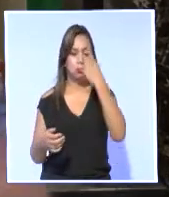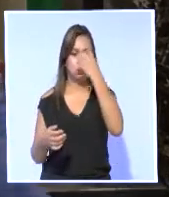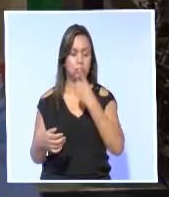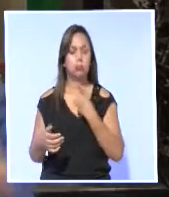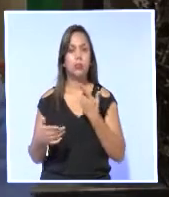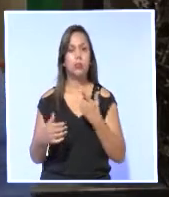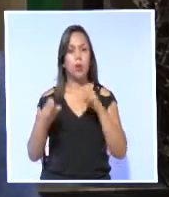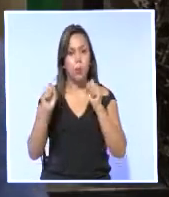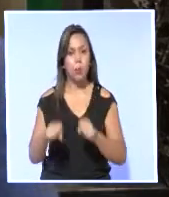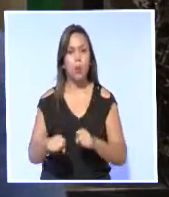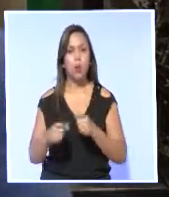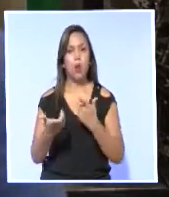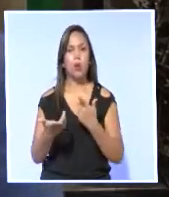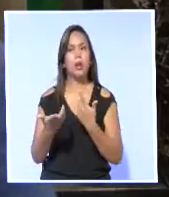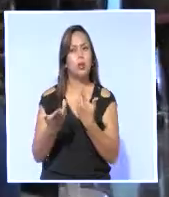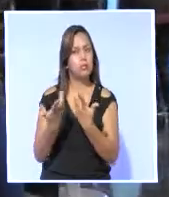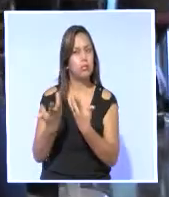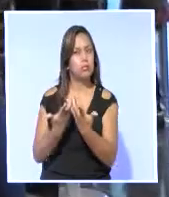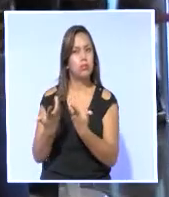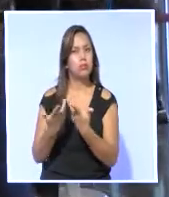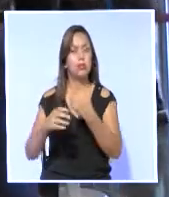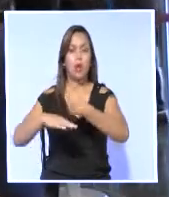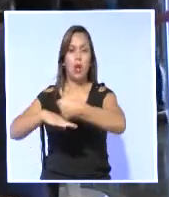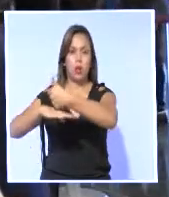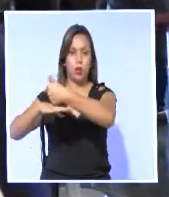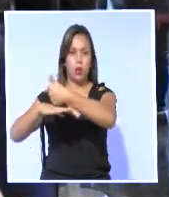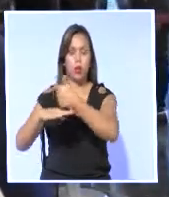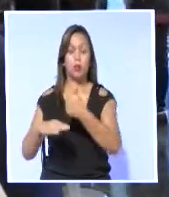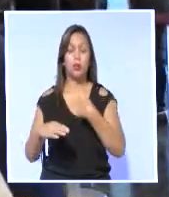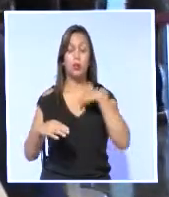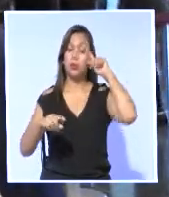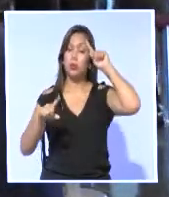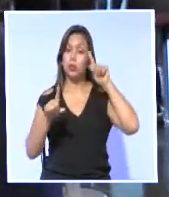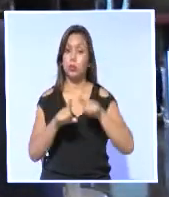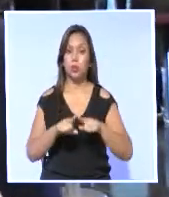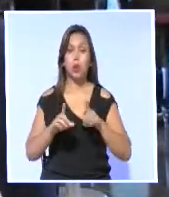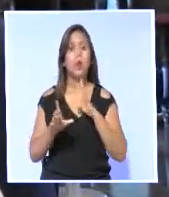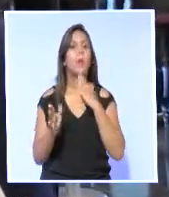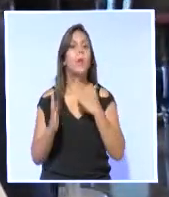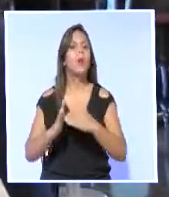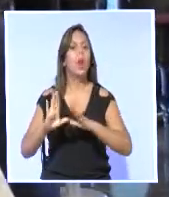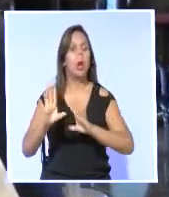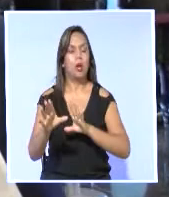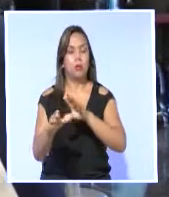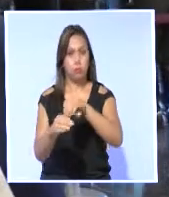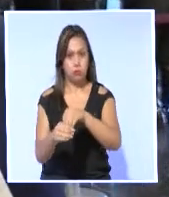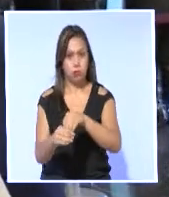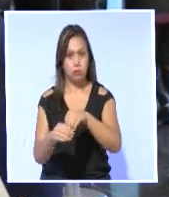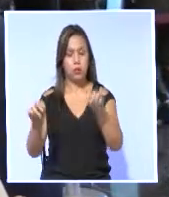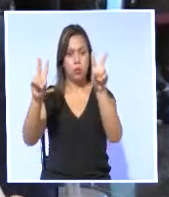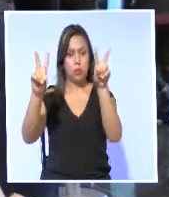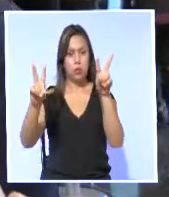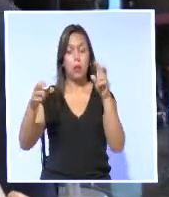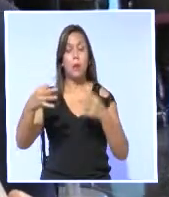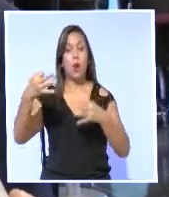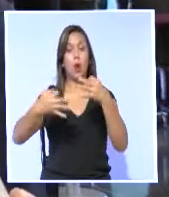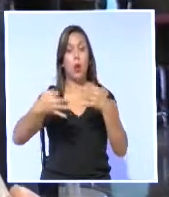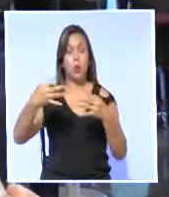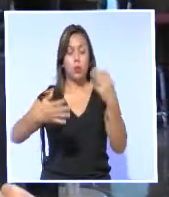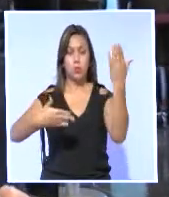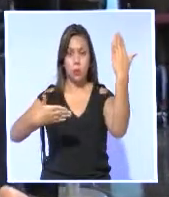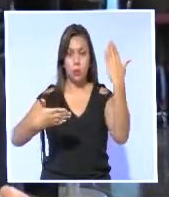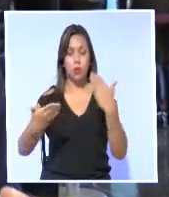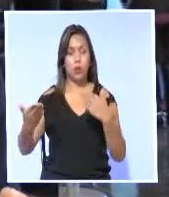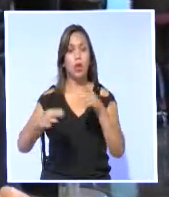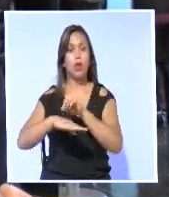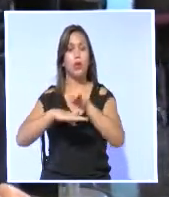intervenir o haya que fiscalizar a todo lo cual la autoridad. Yo estoy de acuerdo en que, por ejemplo, se incluya como sujeto de juicio político al director